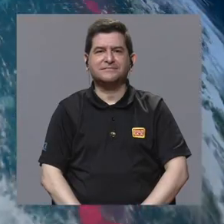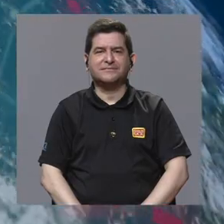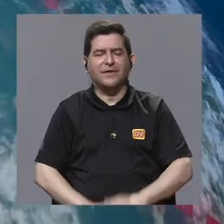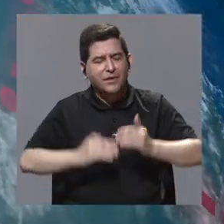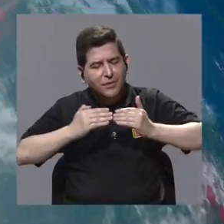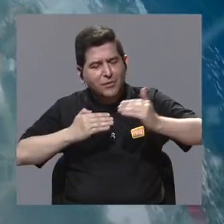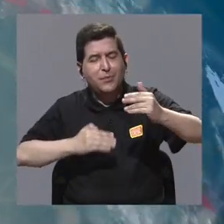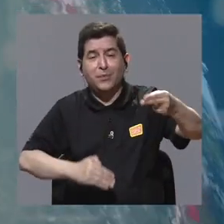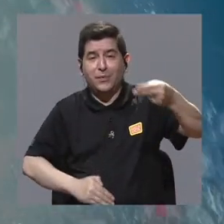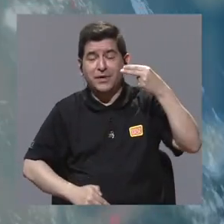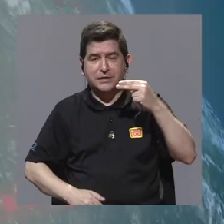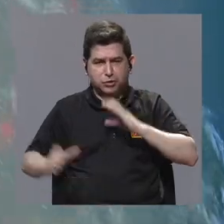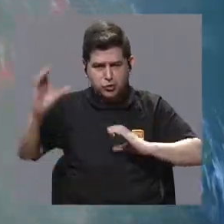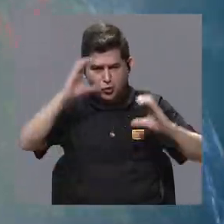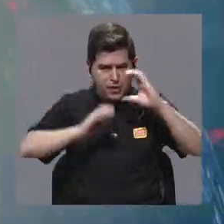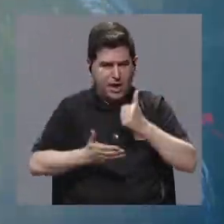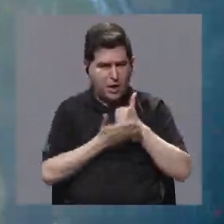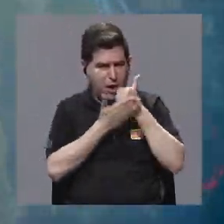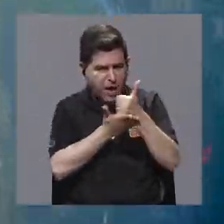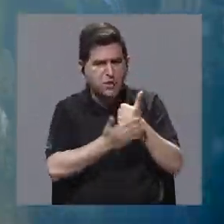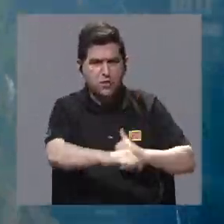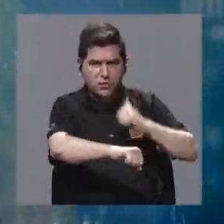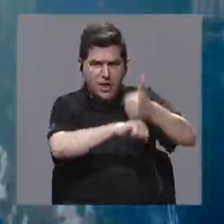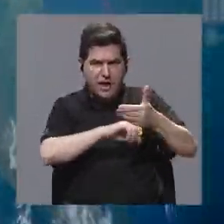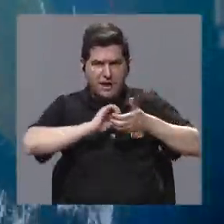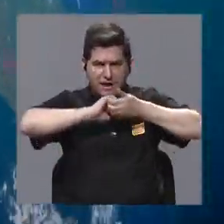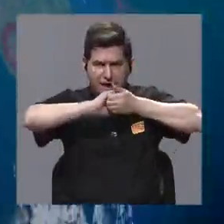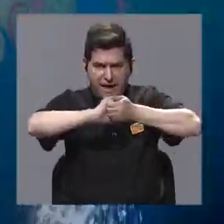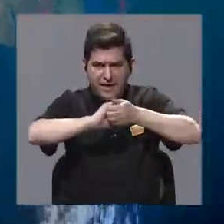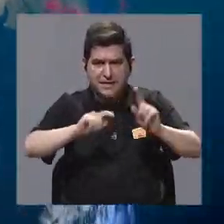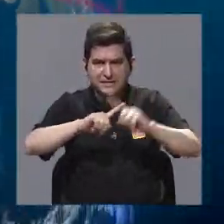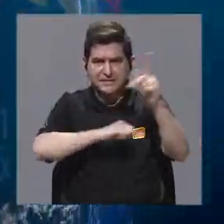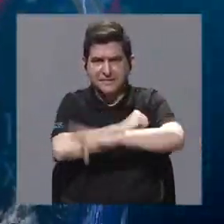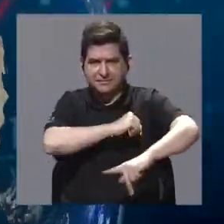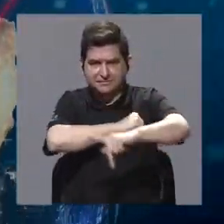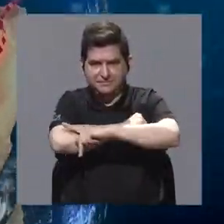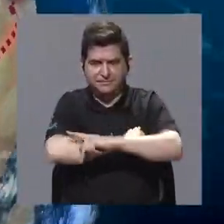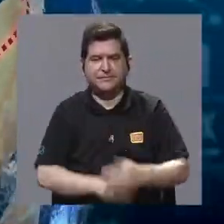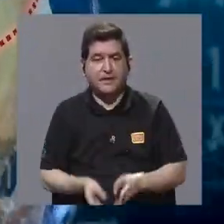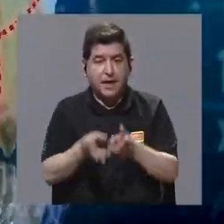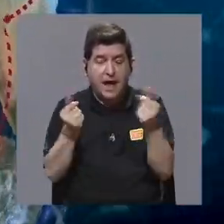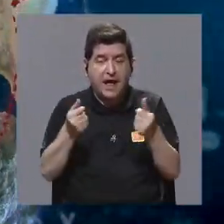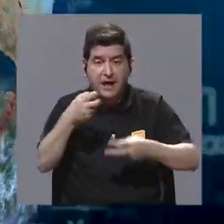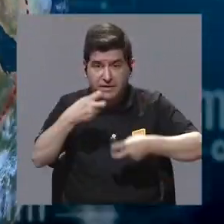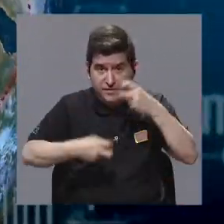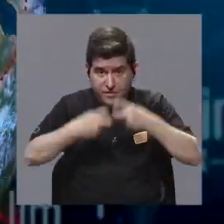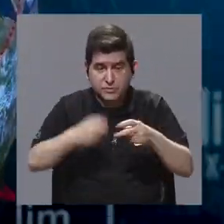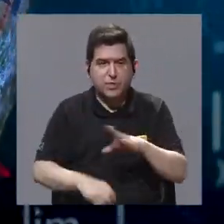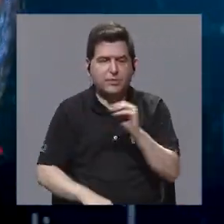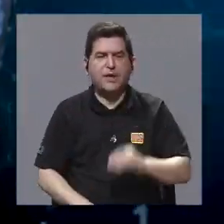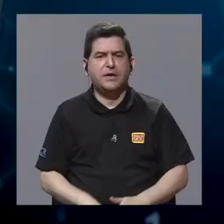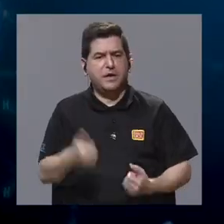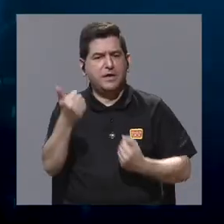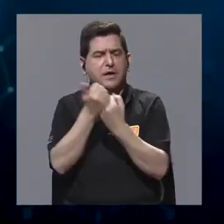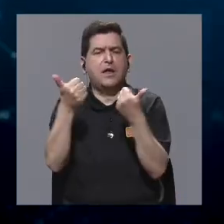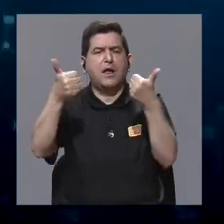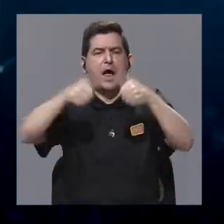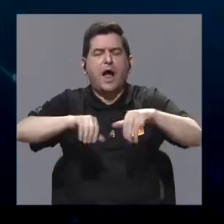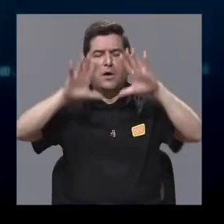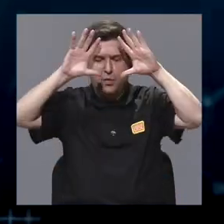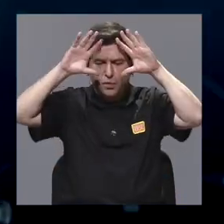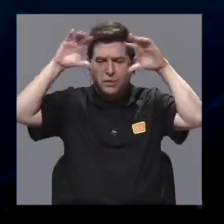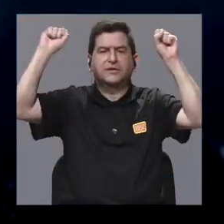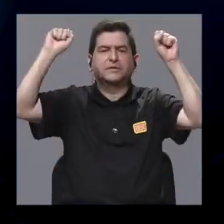A lo largo de la historia, la ciencia ha contribuido a establecer alianzas entre países, a resolver conflictos y respaldar